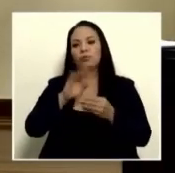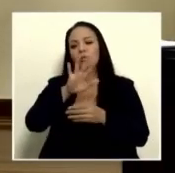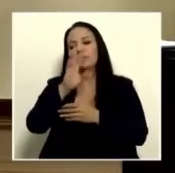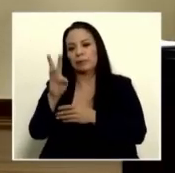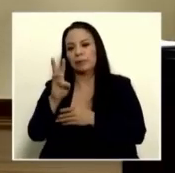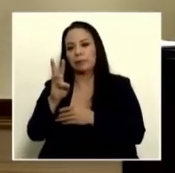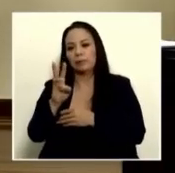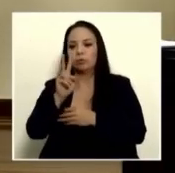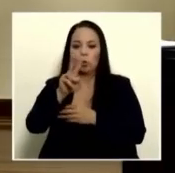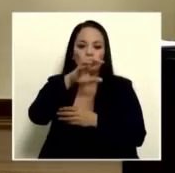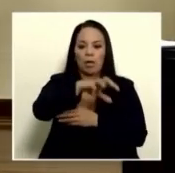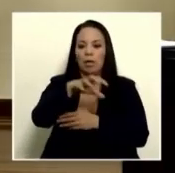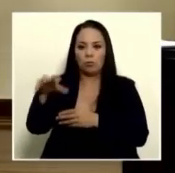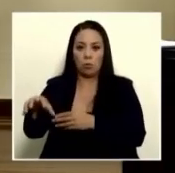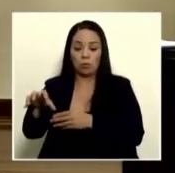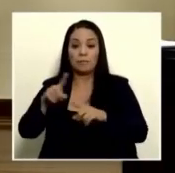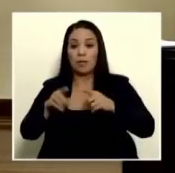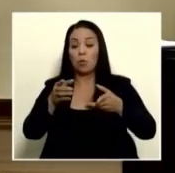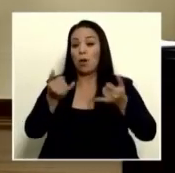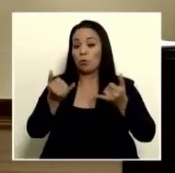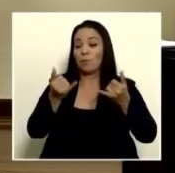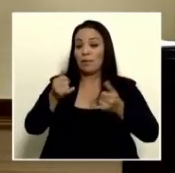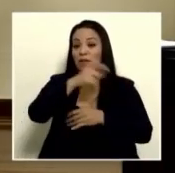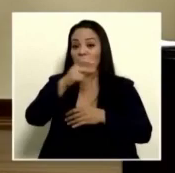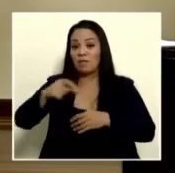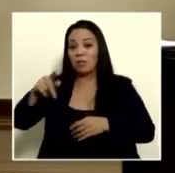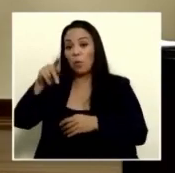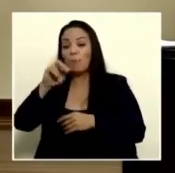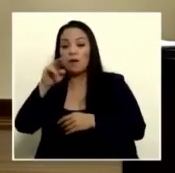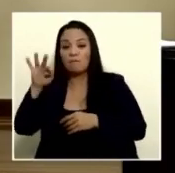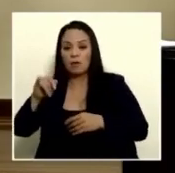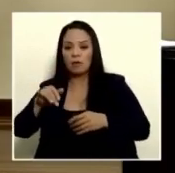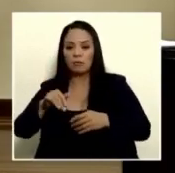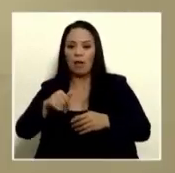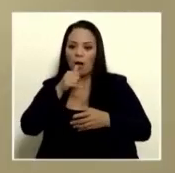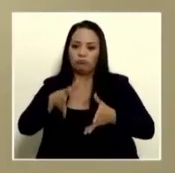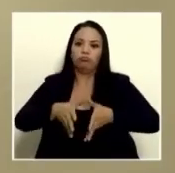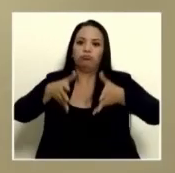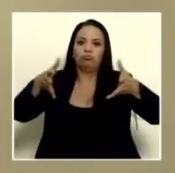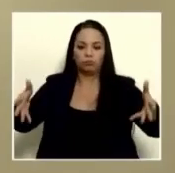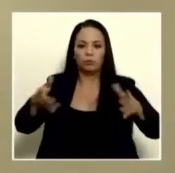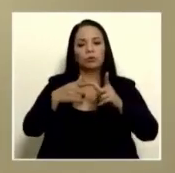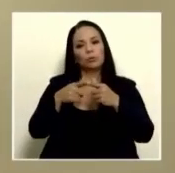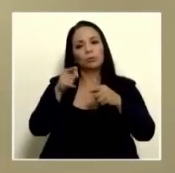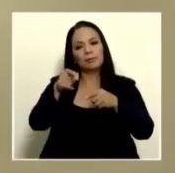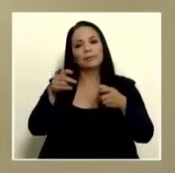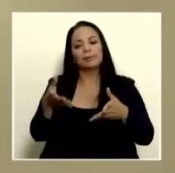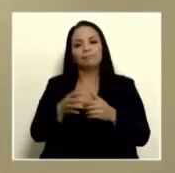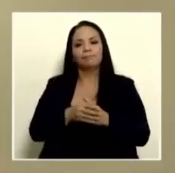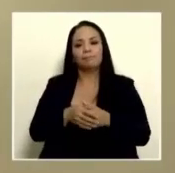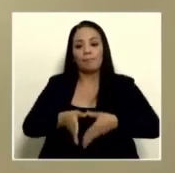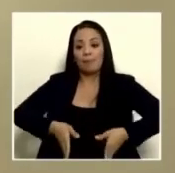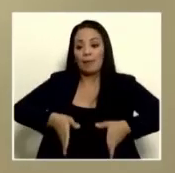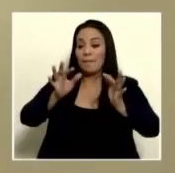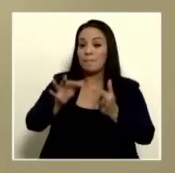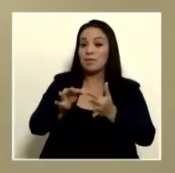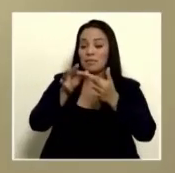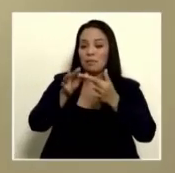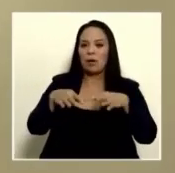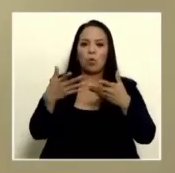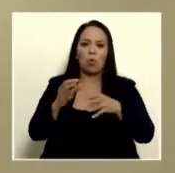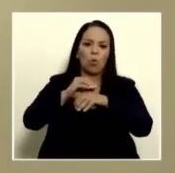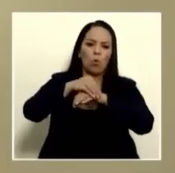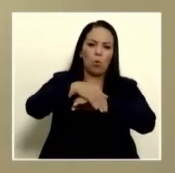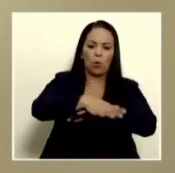ambos cantones actualmente el río parrita creció y por ende sus márgenes se han consumido la ruta principal en el